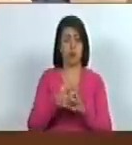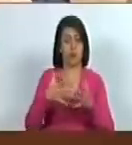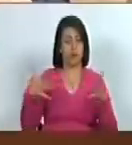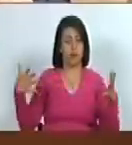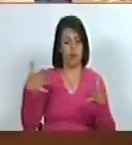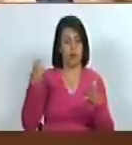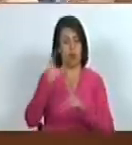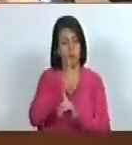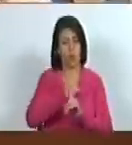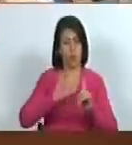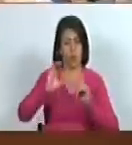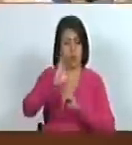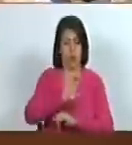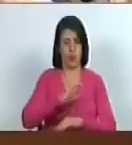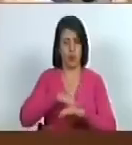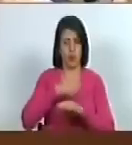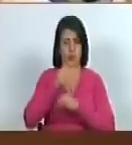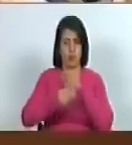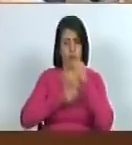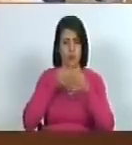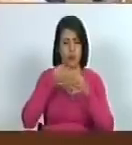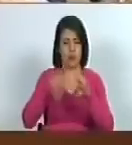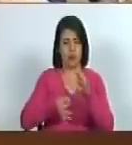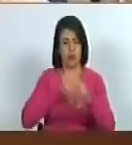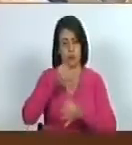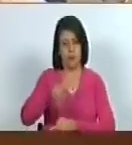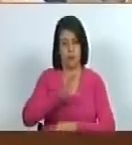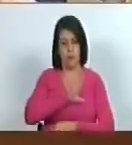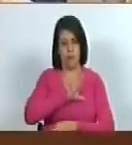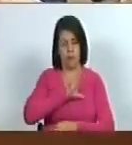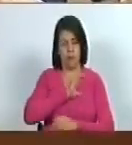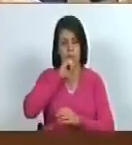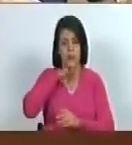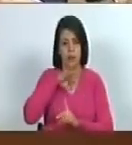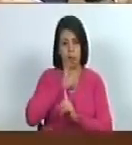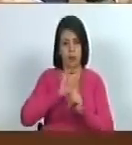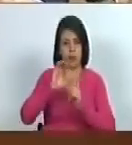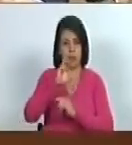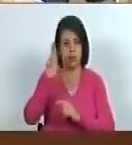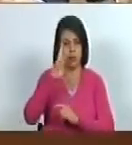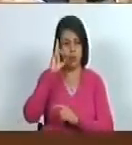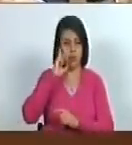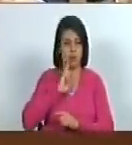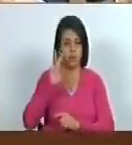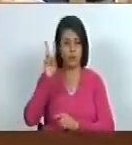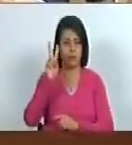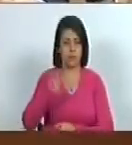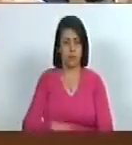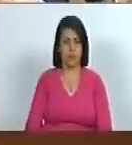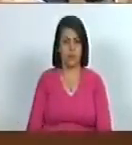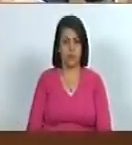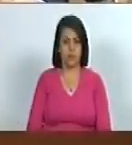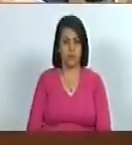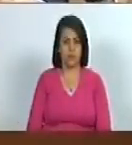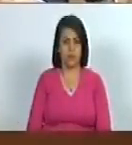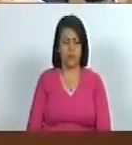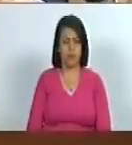acervo cultural declarado como bien de interés cultural de la república bolivariana de Venezuela